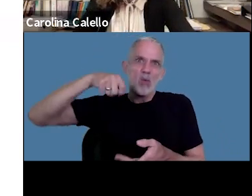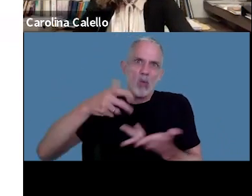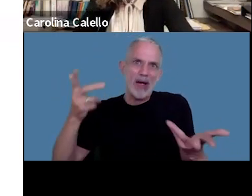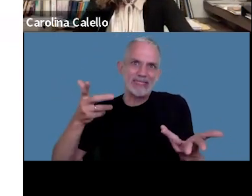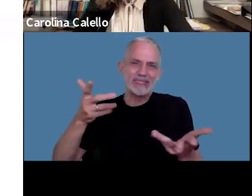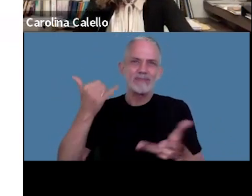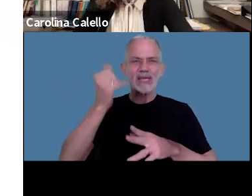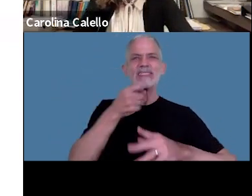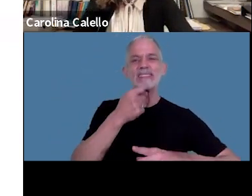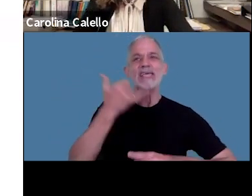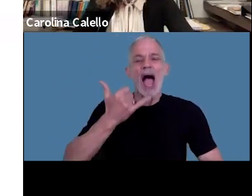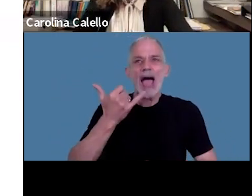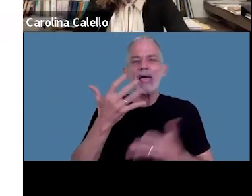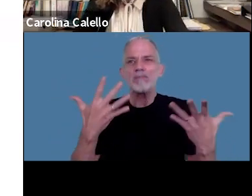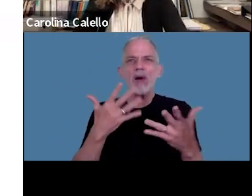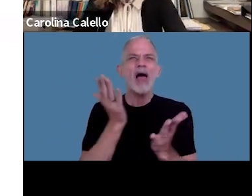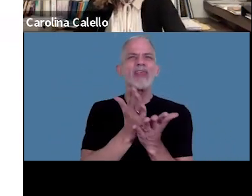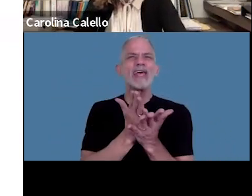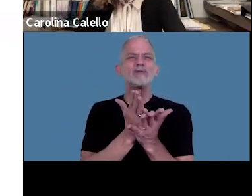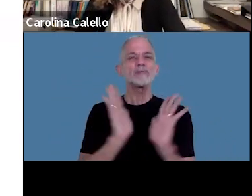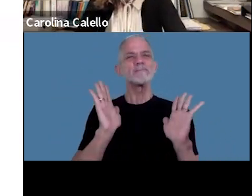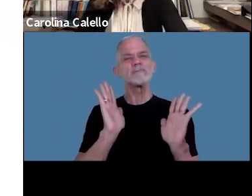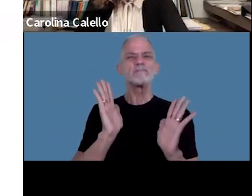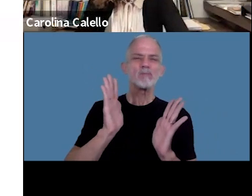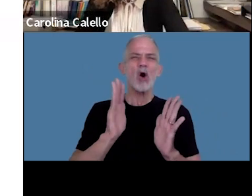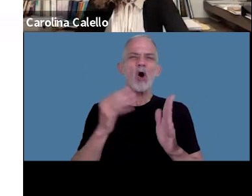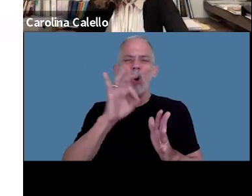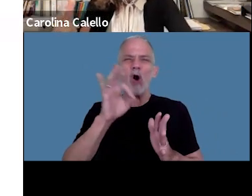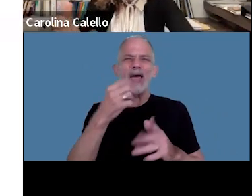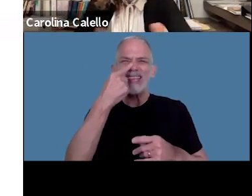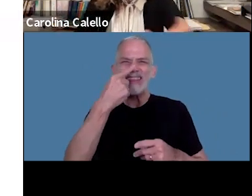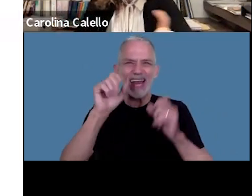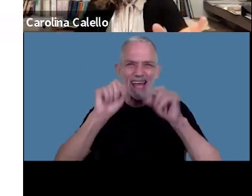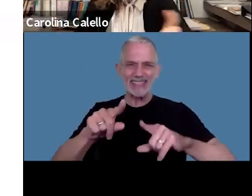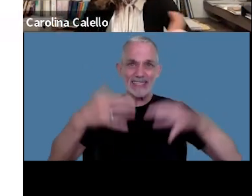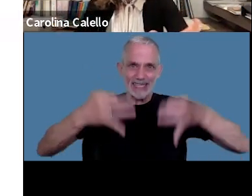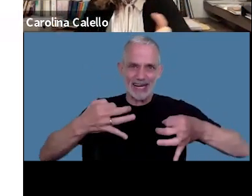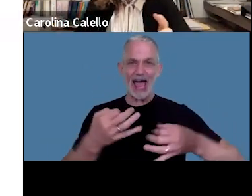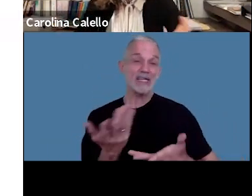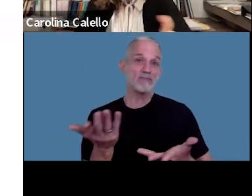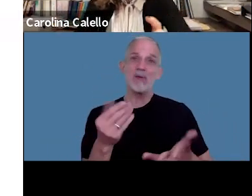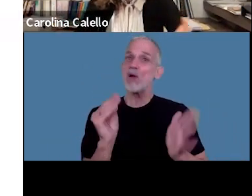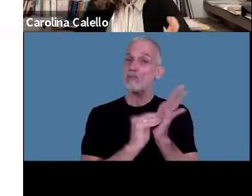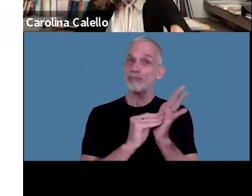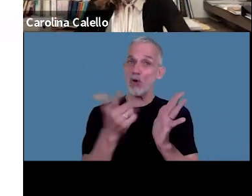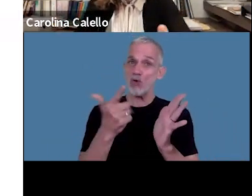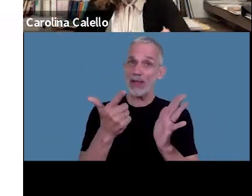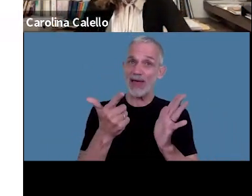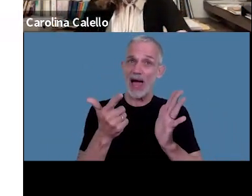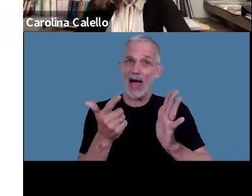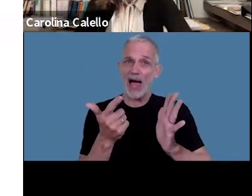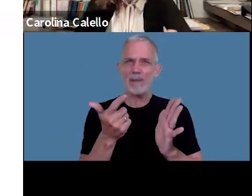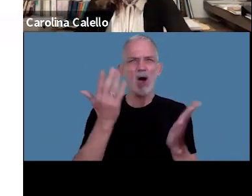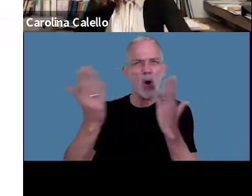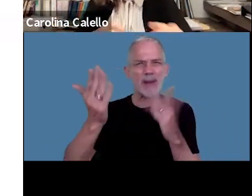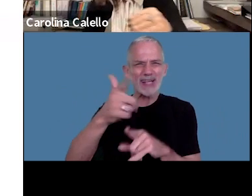el acto pudiera afectar derechos subjetivos y intereses legítimos y como les decía si bien no está este paralelismo